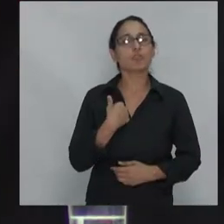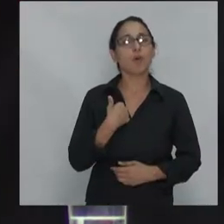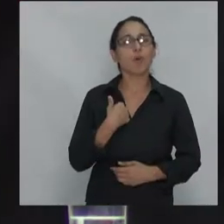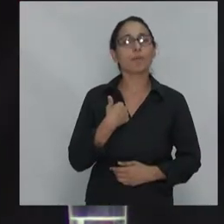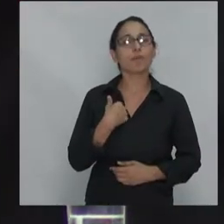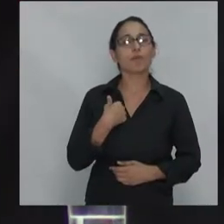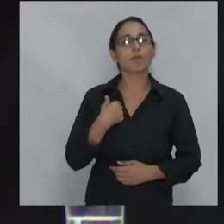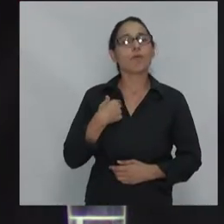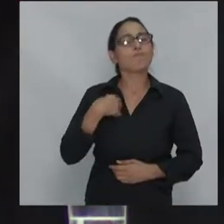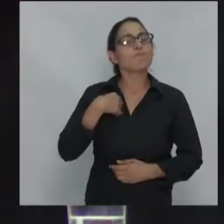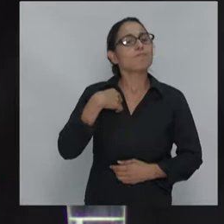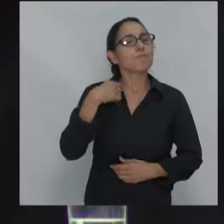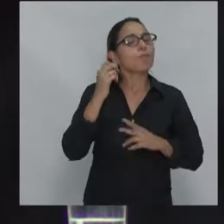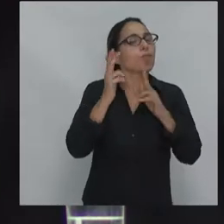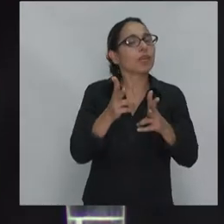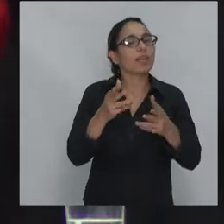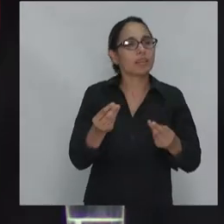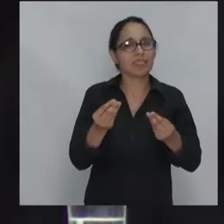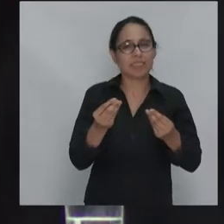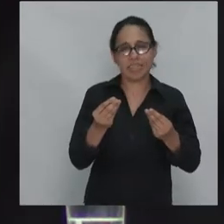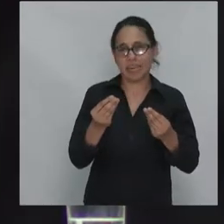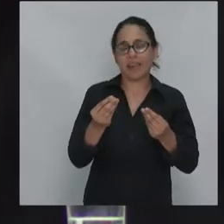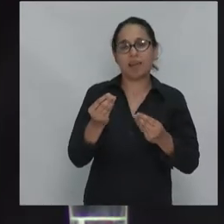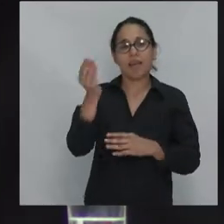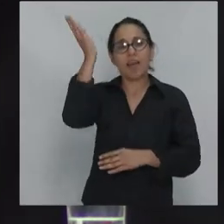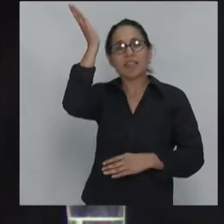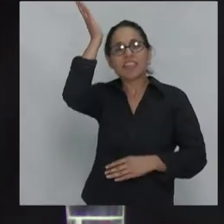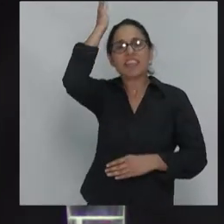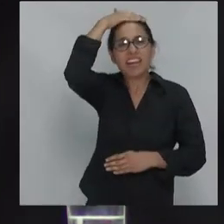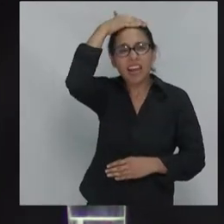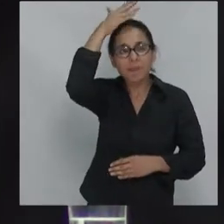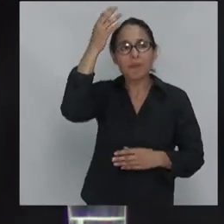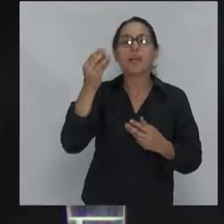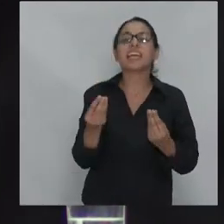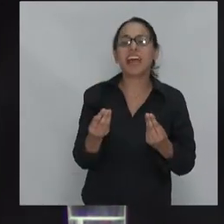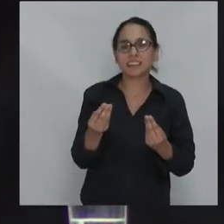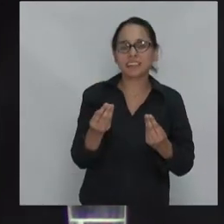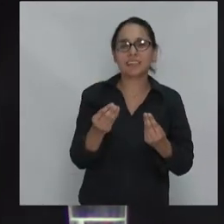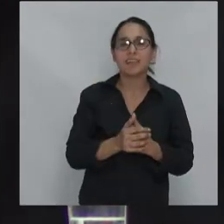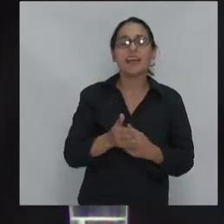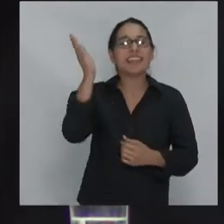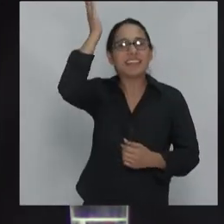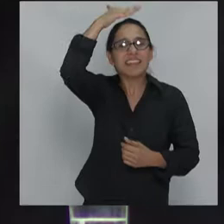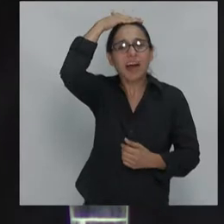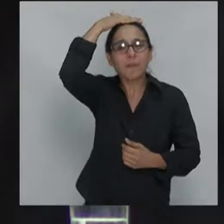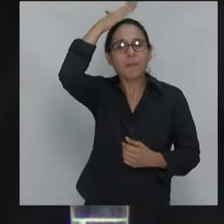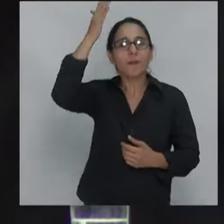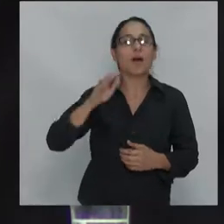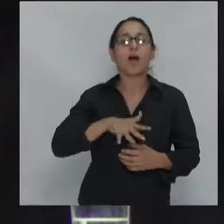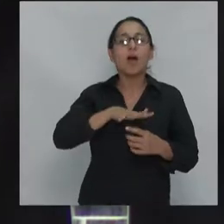situar la cosa de Trump en un contexto general. No me voy a centrar sobre tampoco. Yo creo que Trump es...